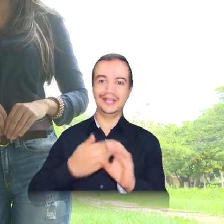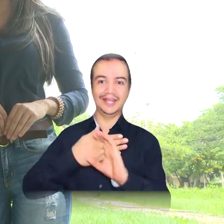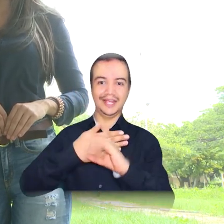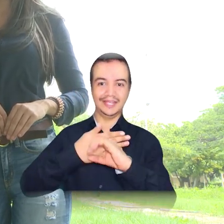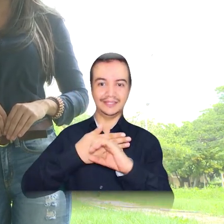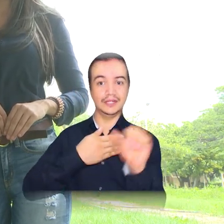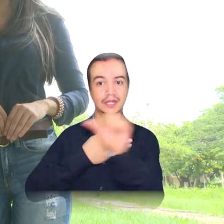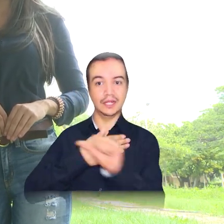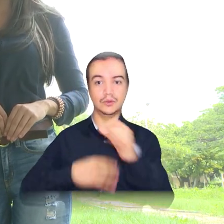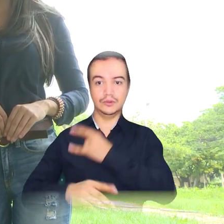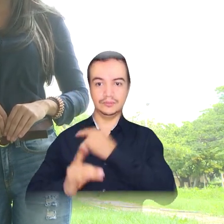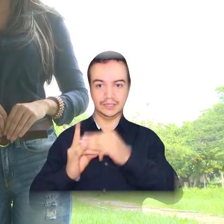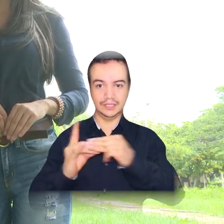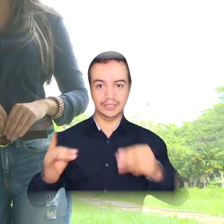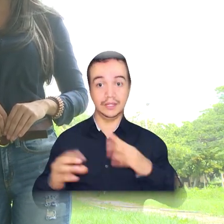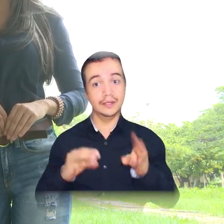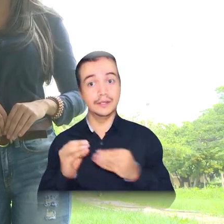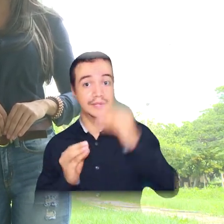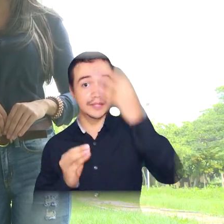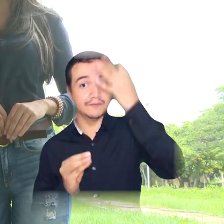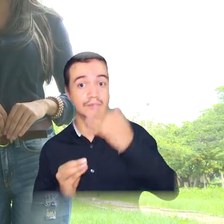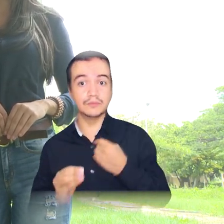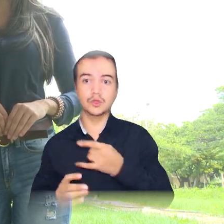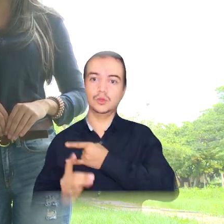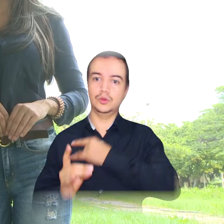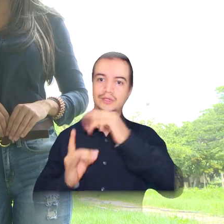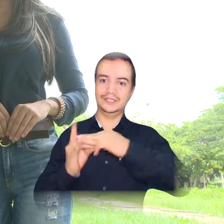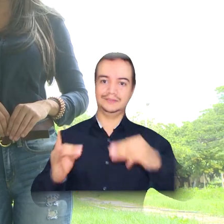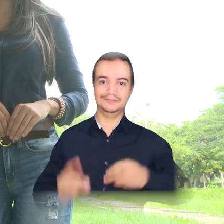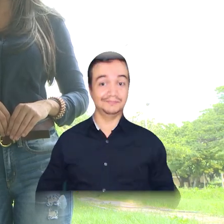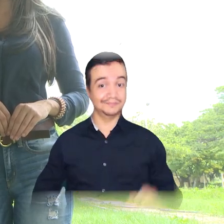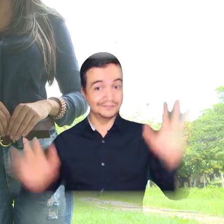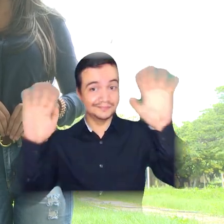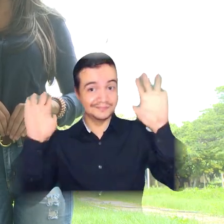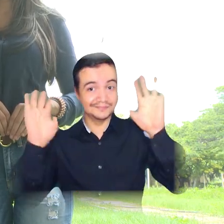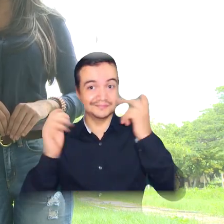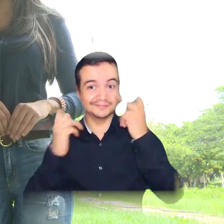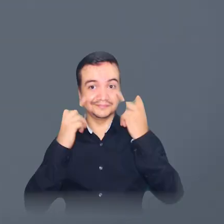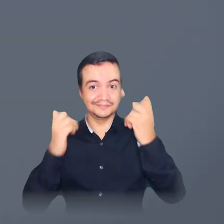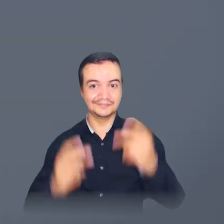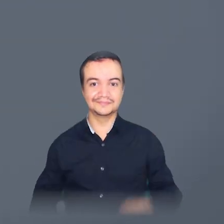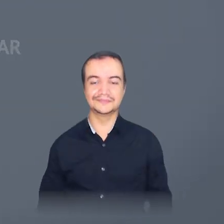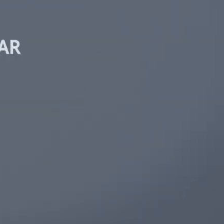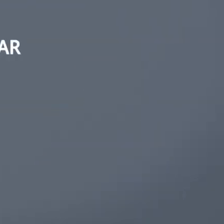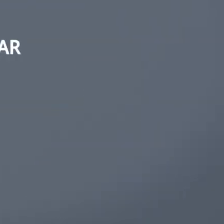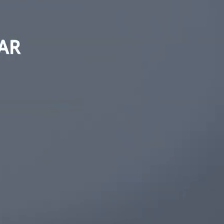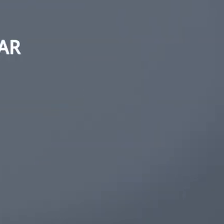arroba unimagdalena para Instagram y Twitter y Universidad del Magdalena en Facebook. Hasta pronto.